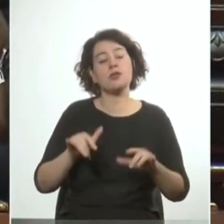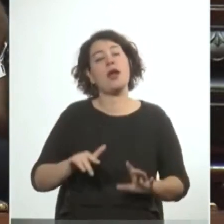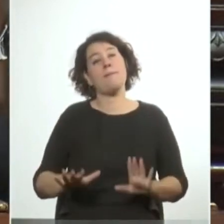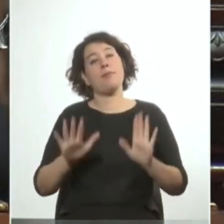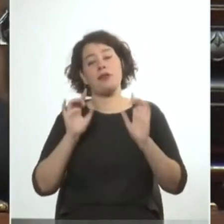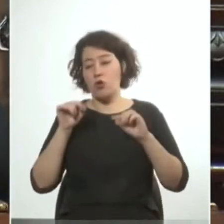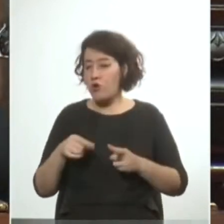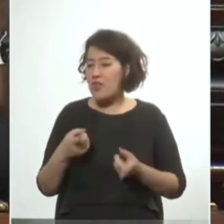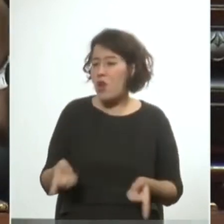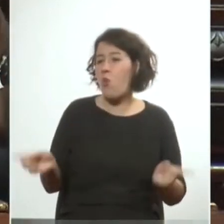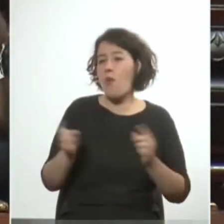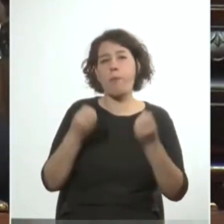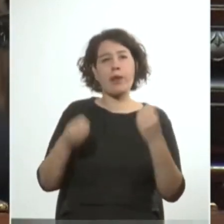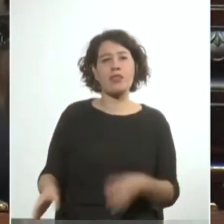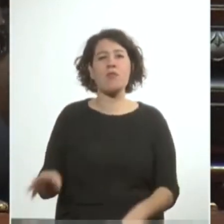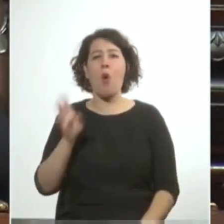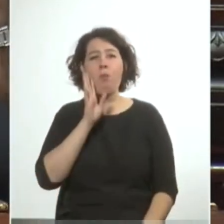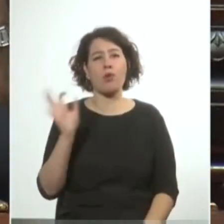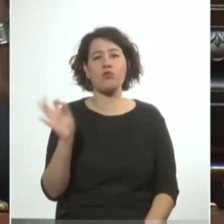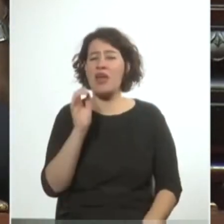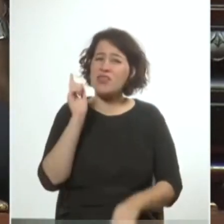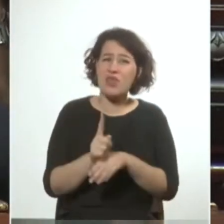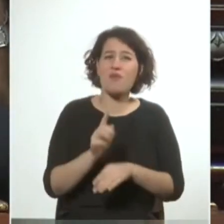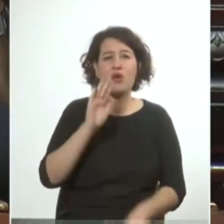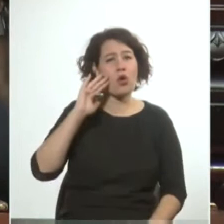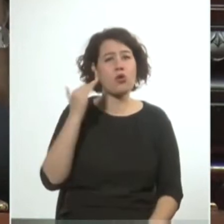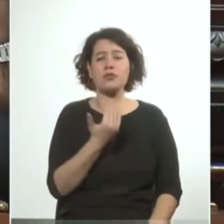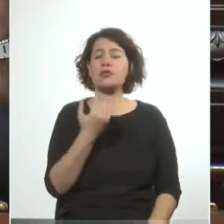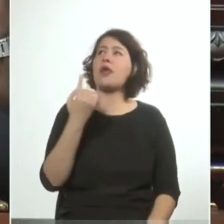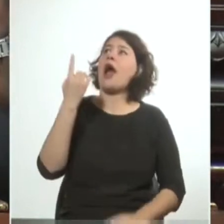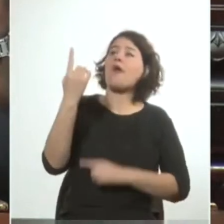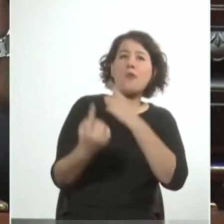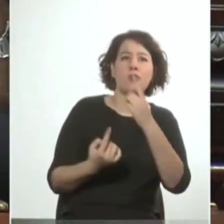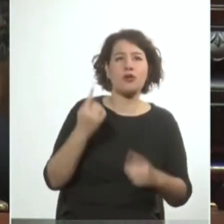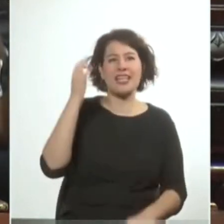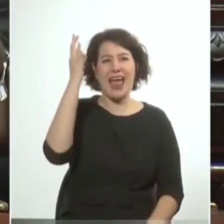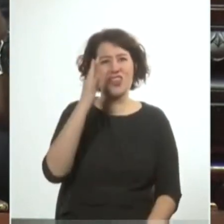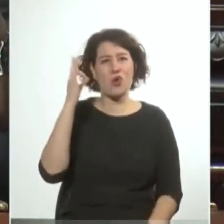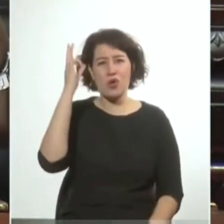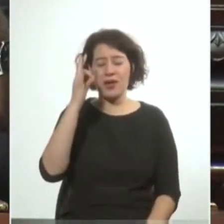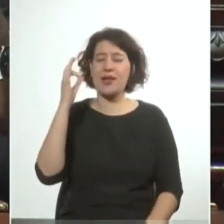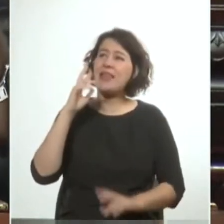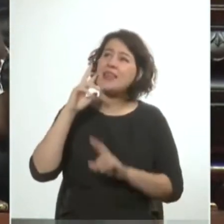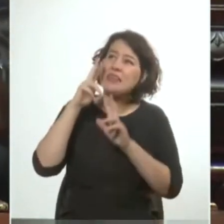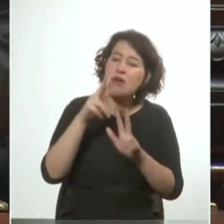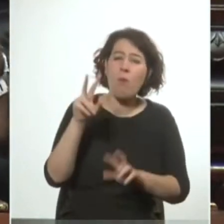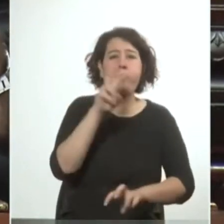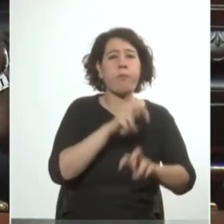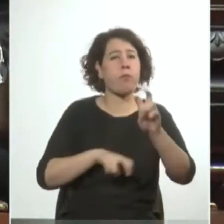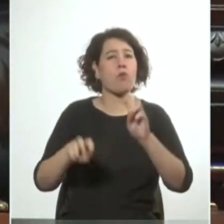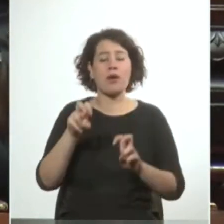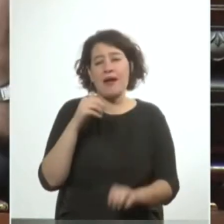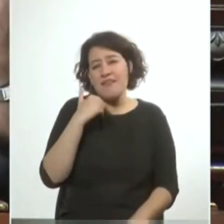hoy volvemos a perder una oportunidad debo de reconocer que algún senador ha hecho algún intento muy